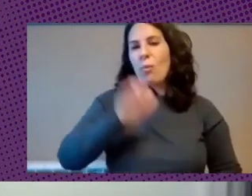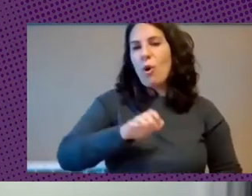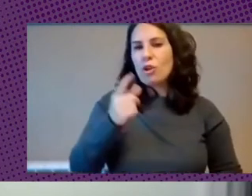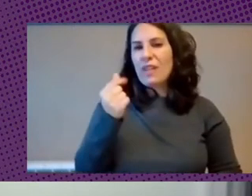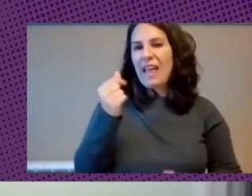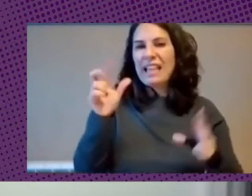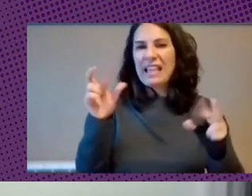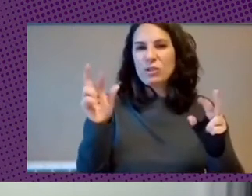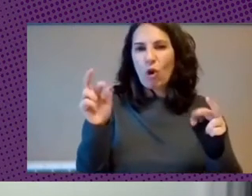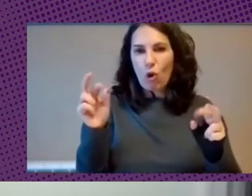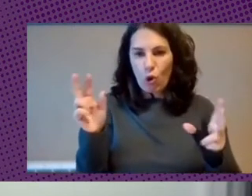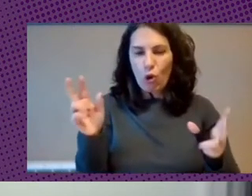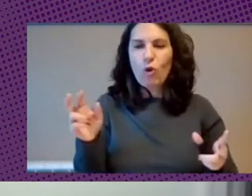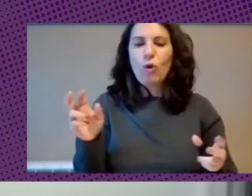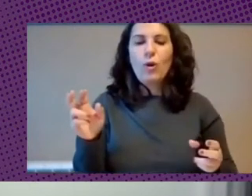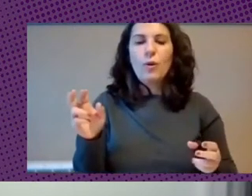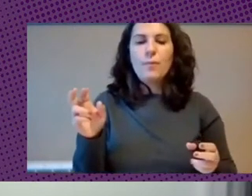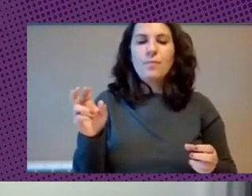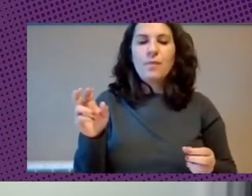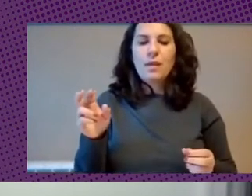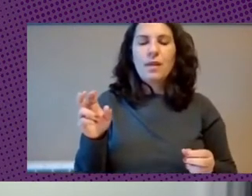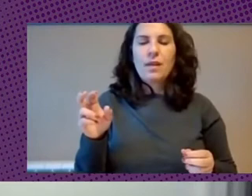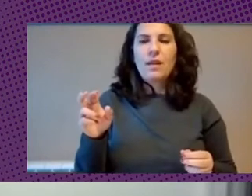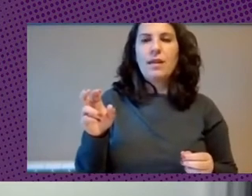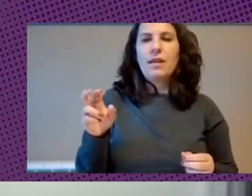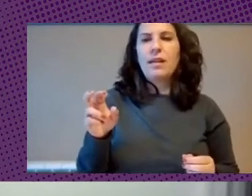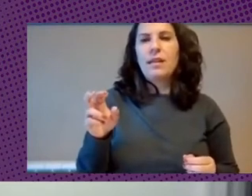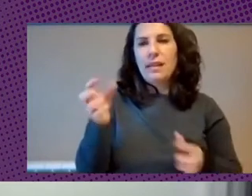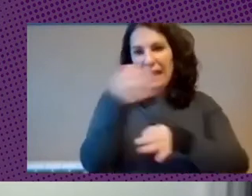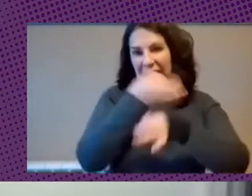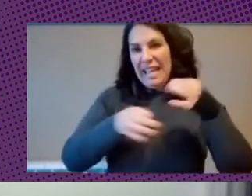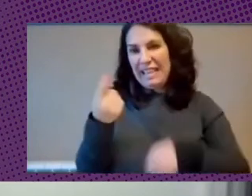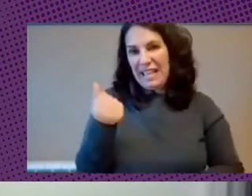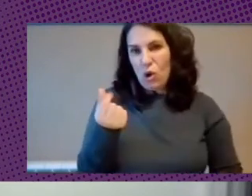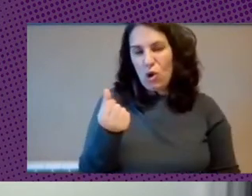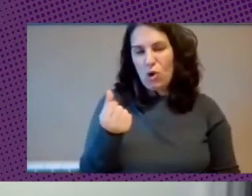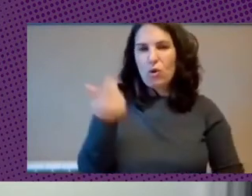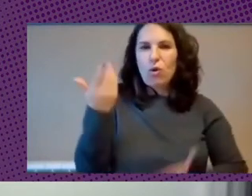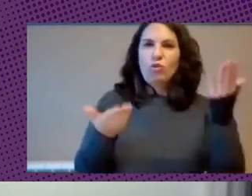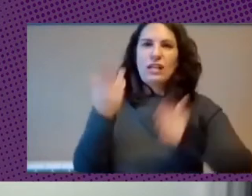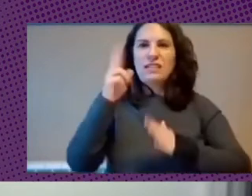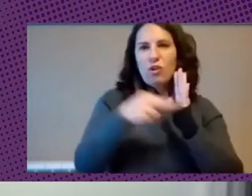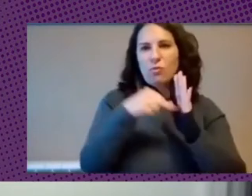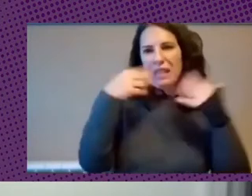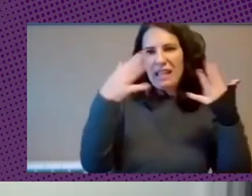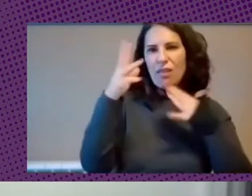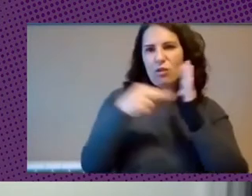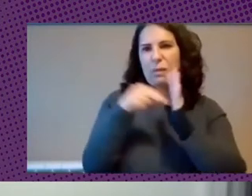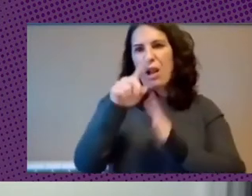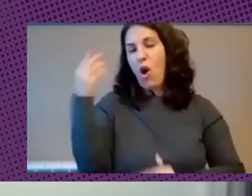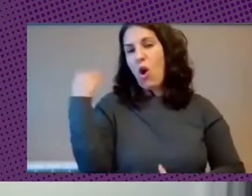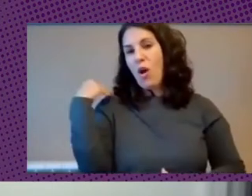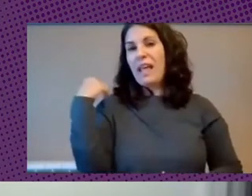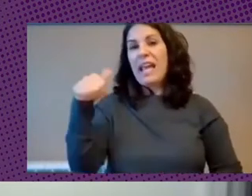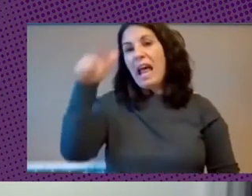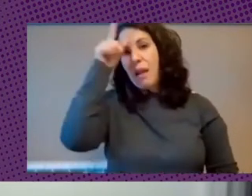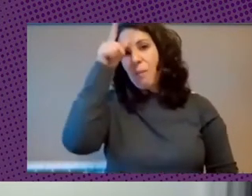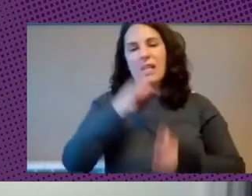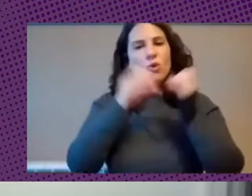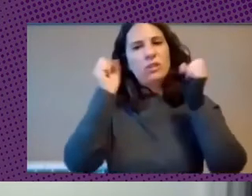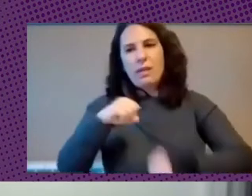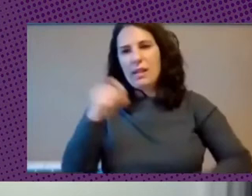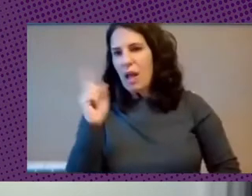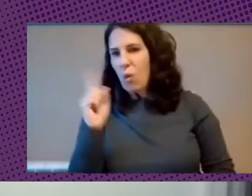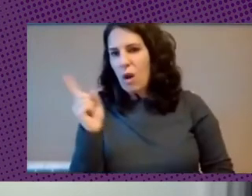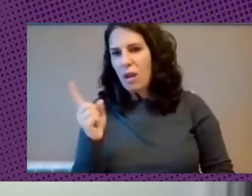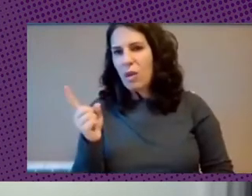en contraste al 2010-2011, donde los alemanes no estaban muy de acuerdo y